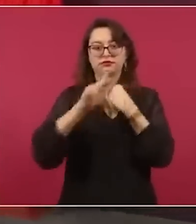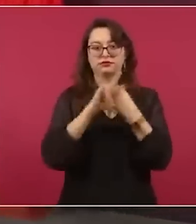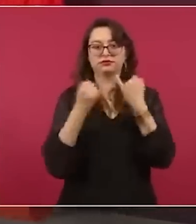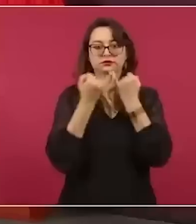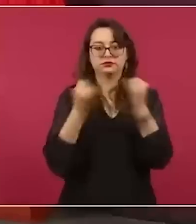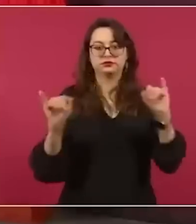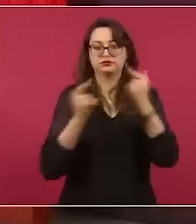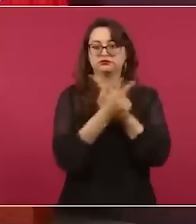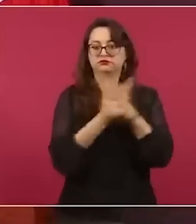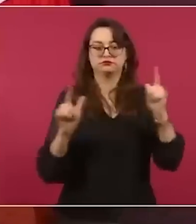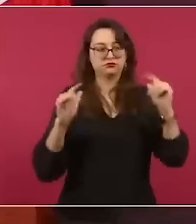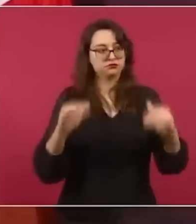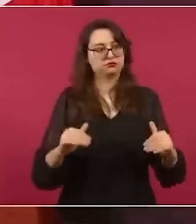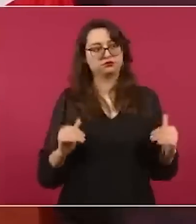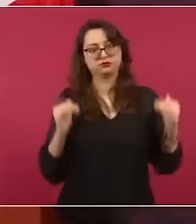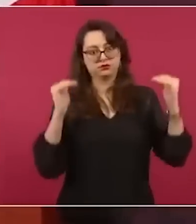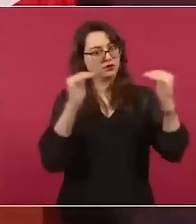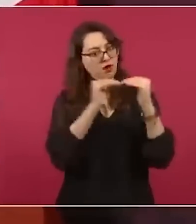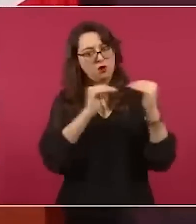soberano.